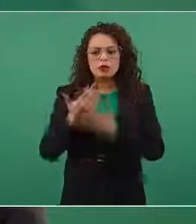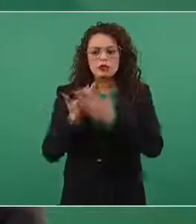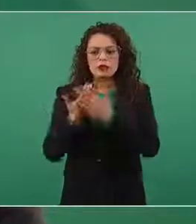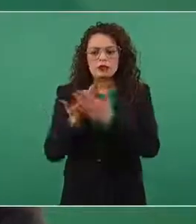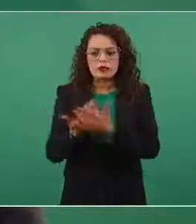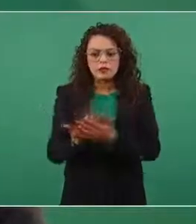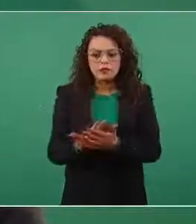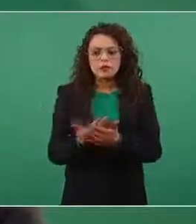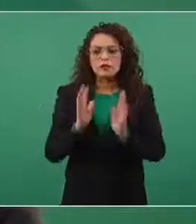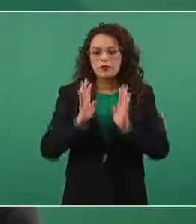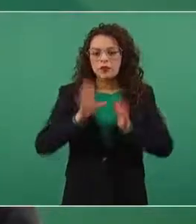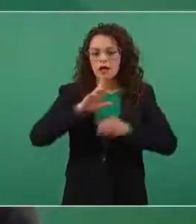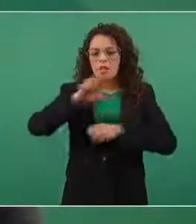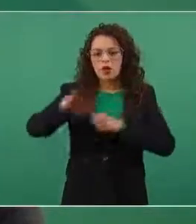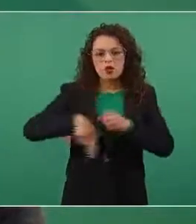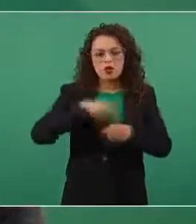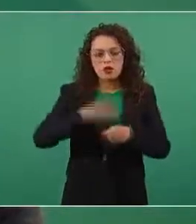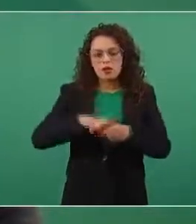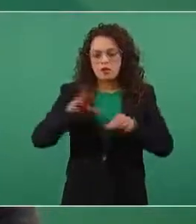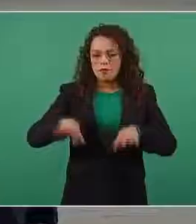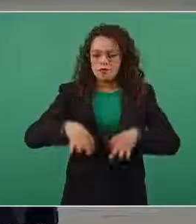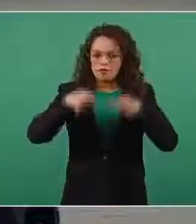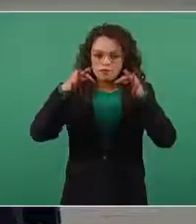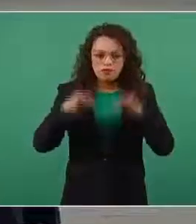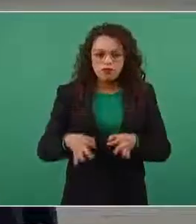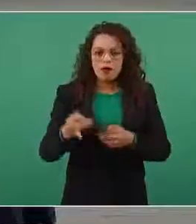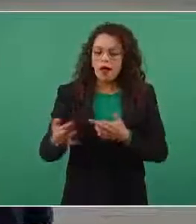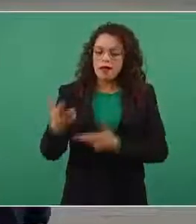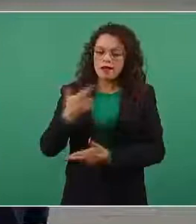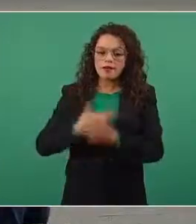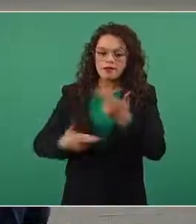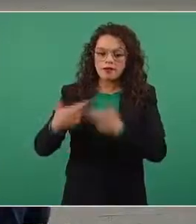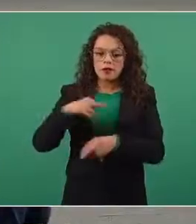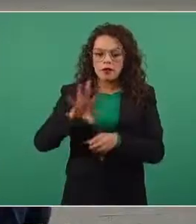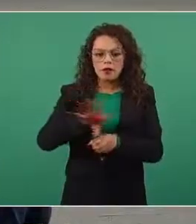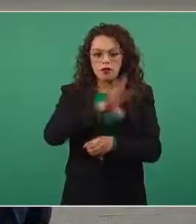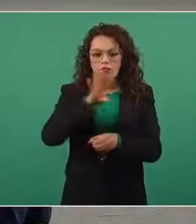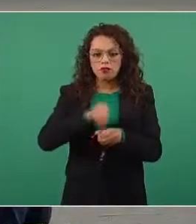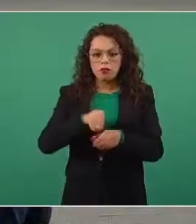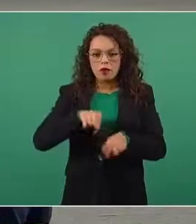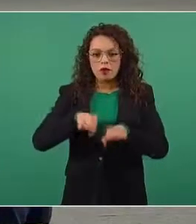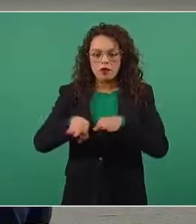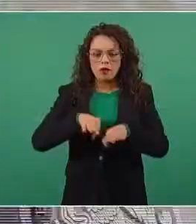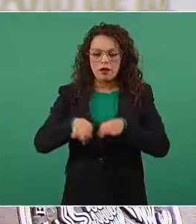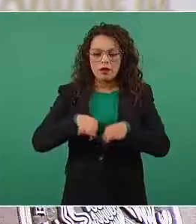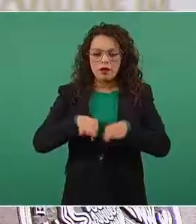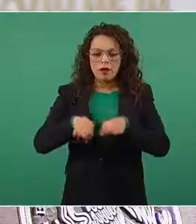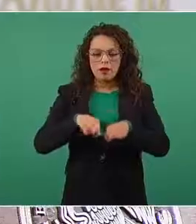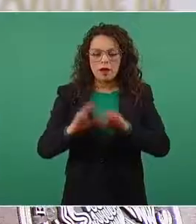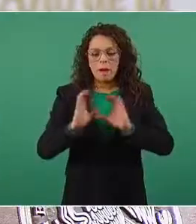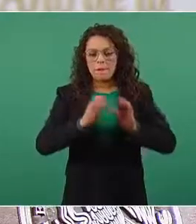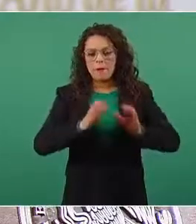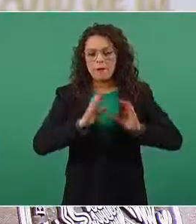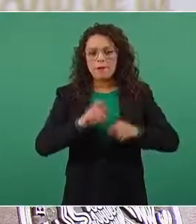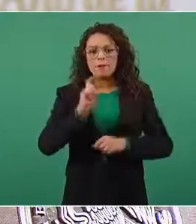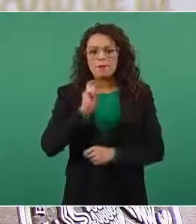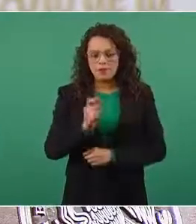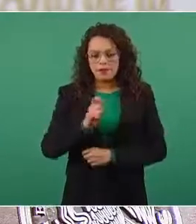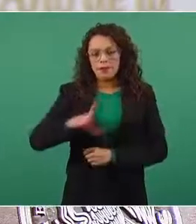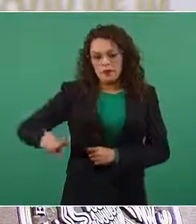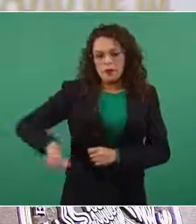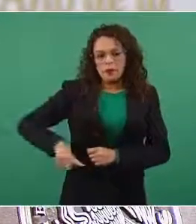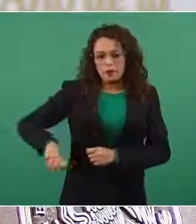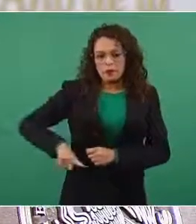y el regreso de los trabajadores al servicio del Estado